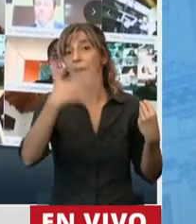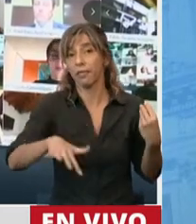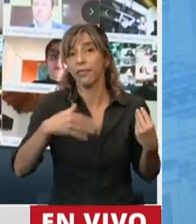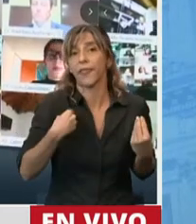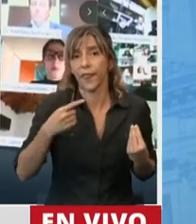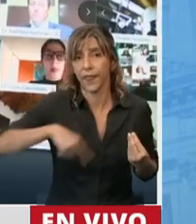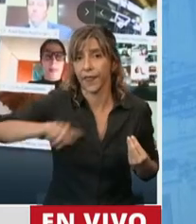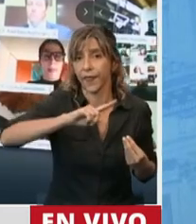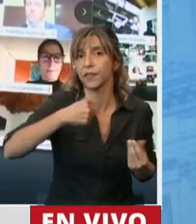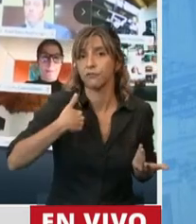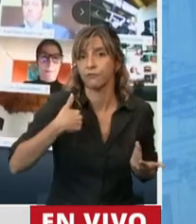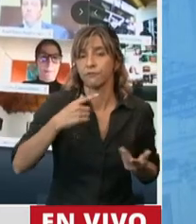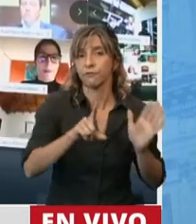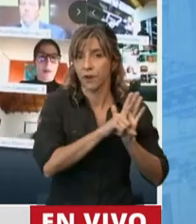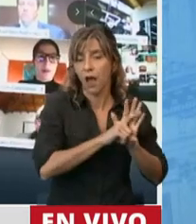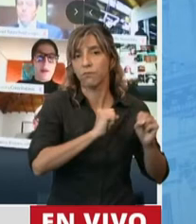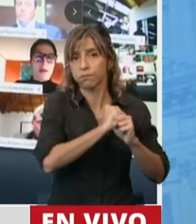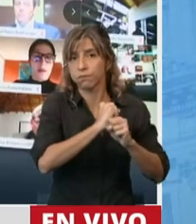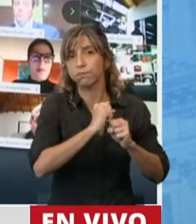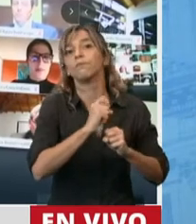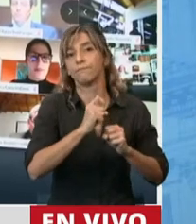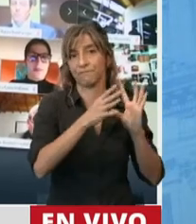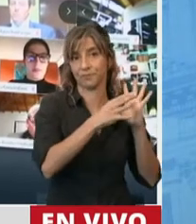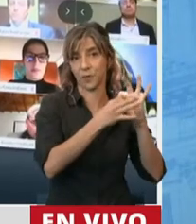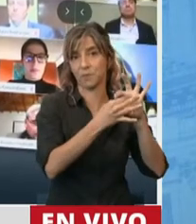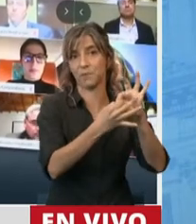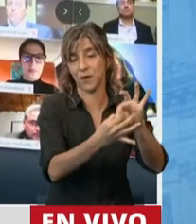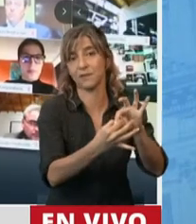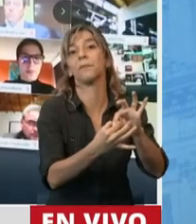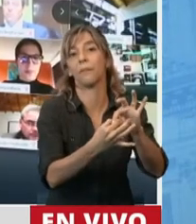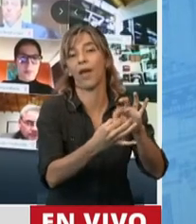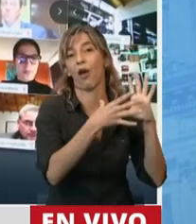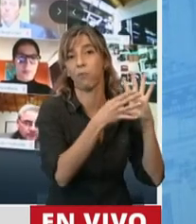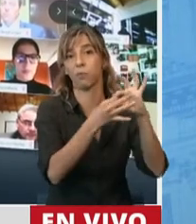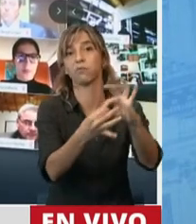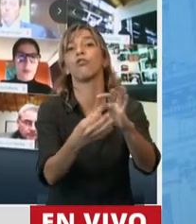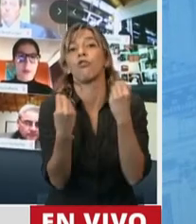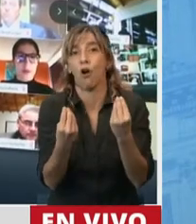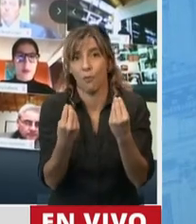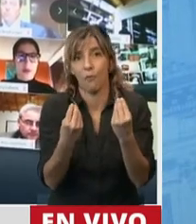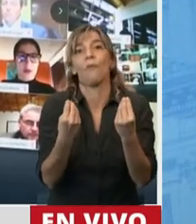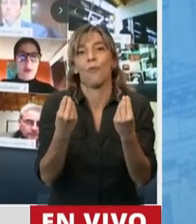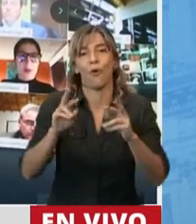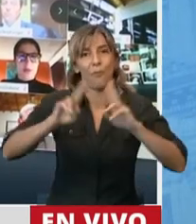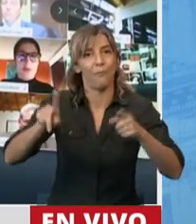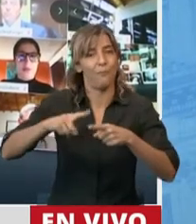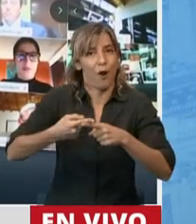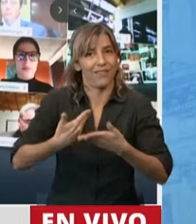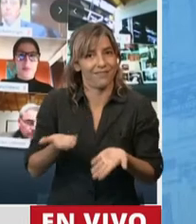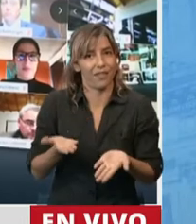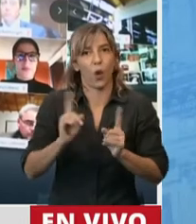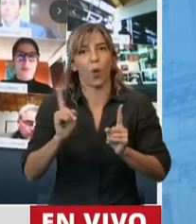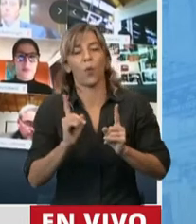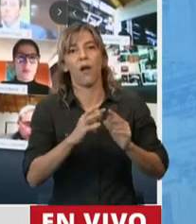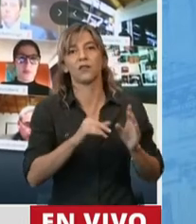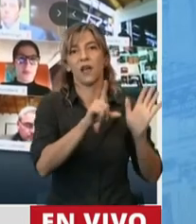se hagan efectivos, la política tiene que ser integral, no pueden ser parcialidades. Y en estas leyes